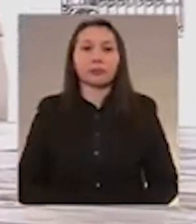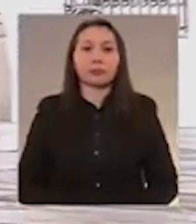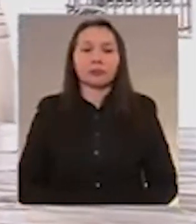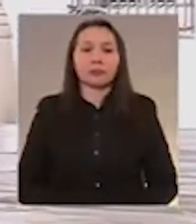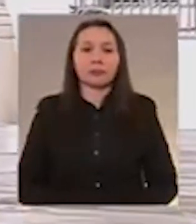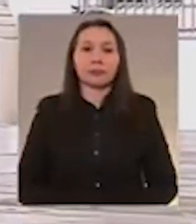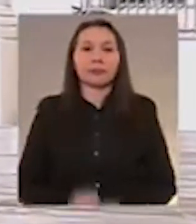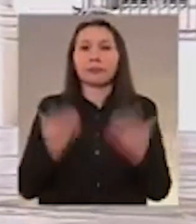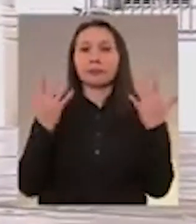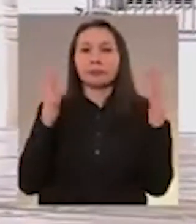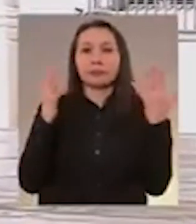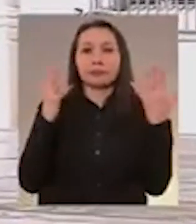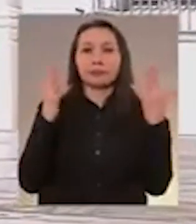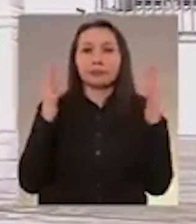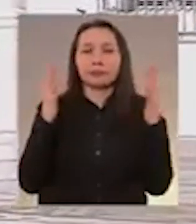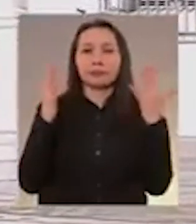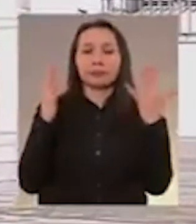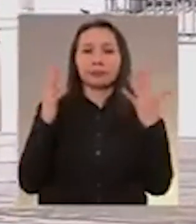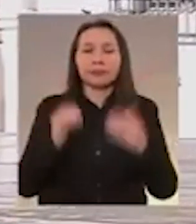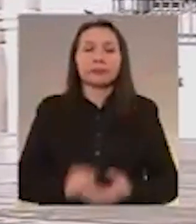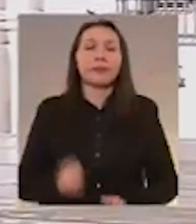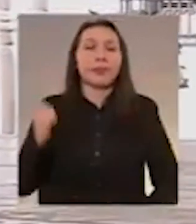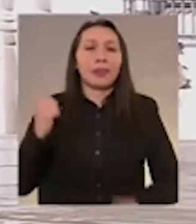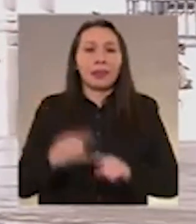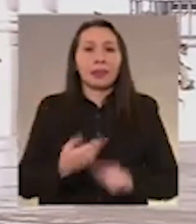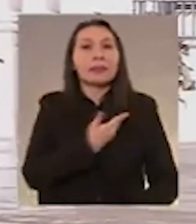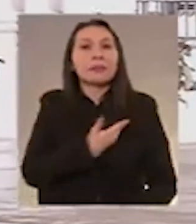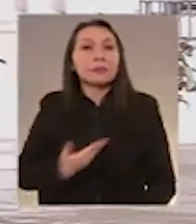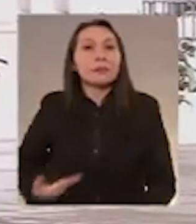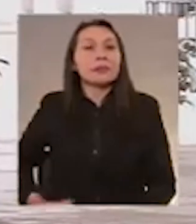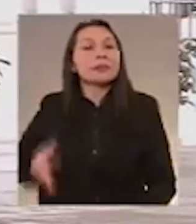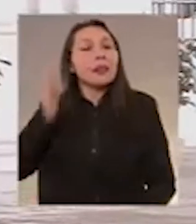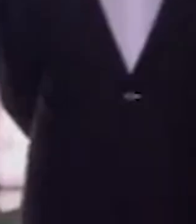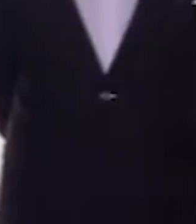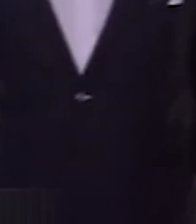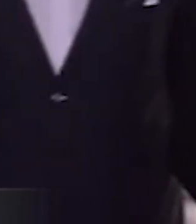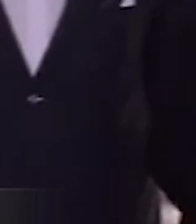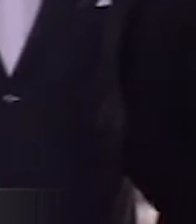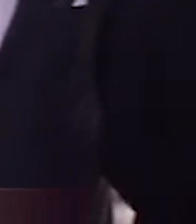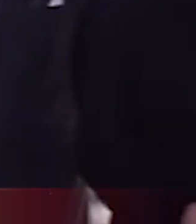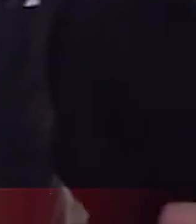Allende el mundo le sigue rindiendo homenaje y lo respeta, añadió.